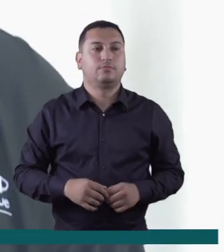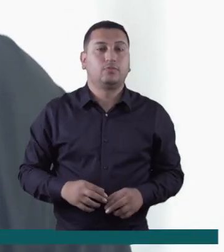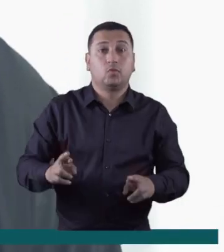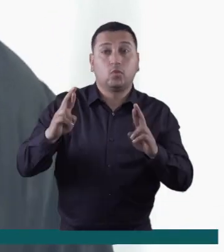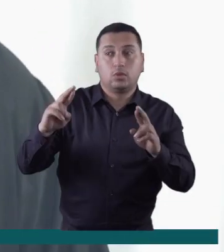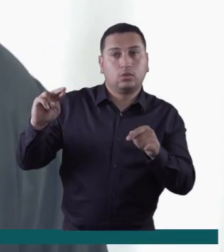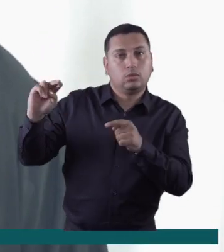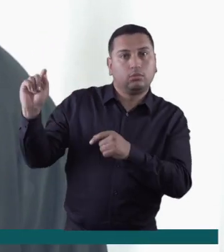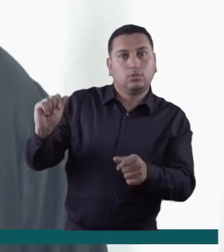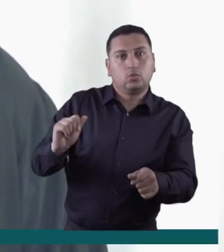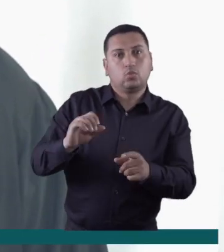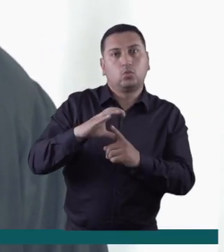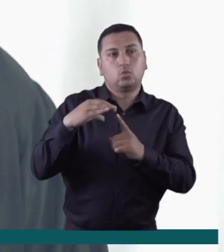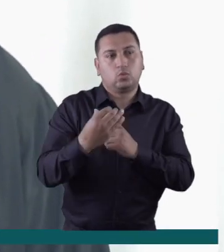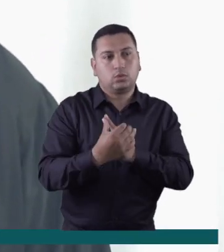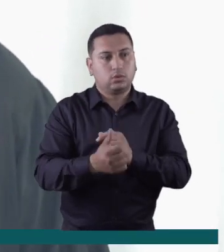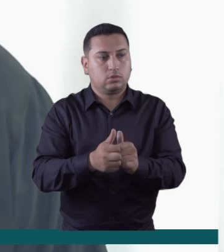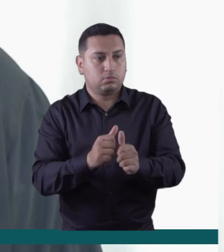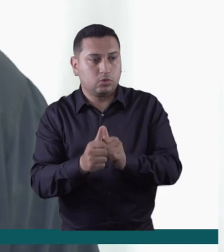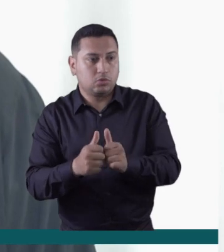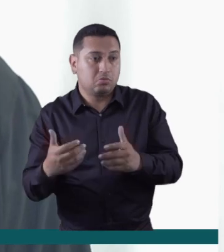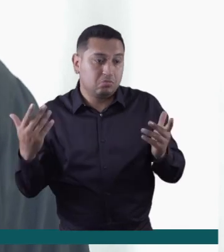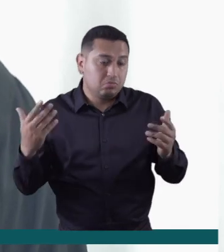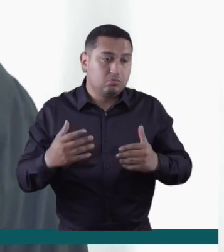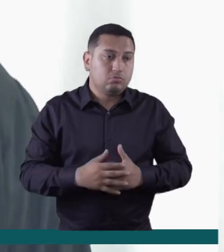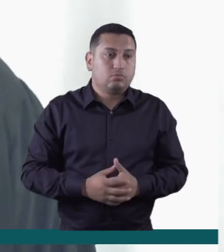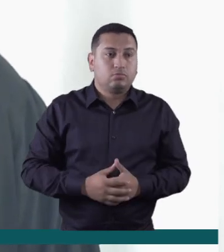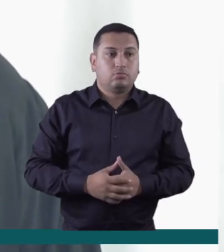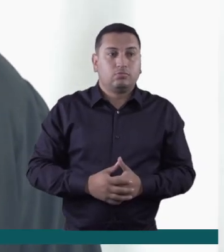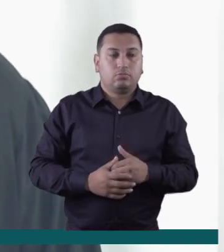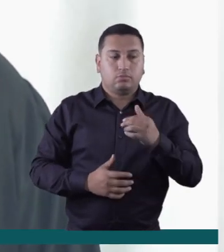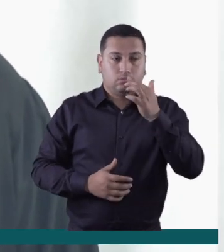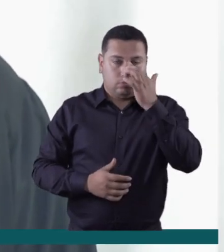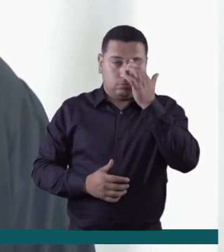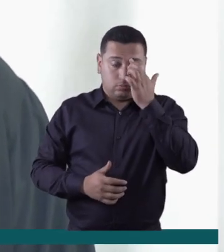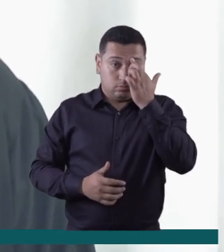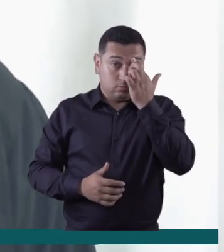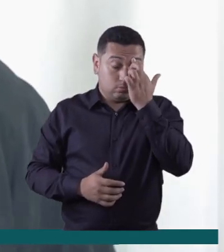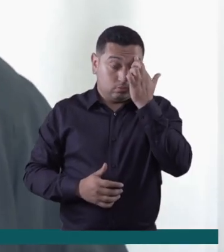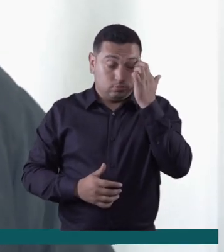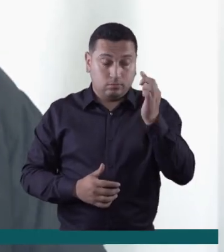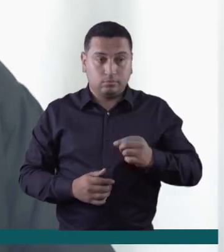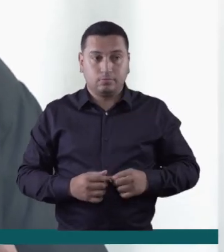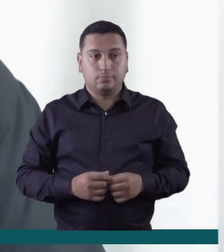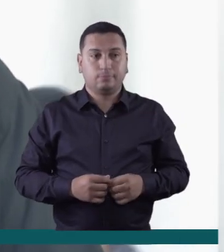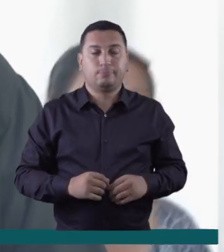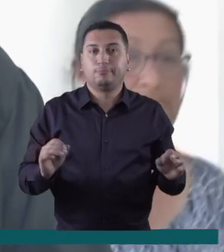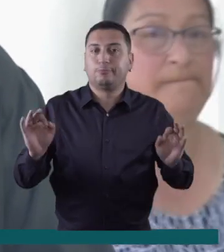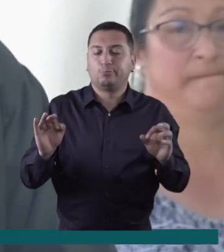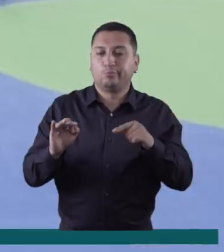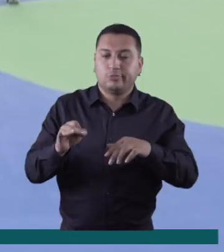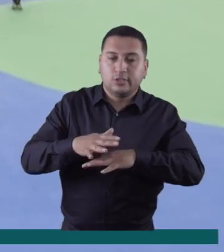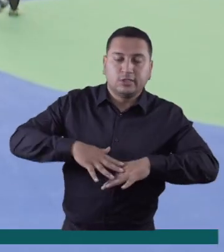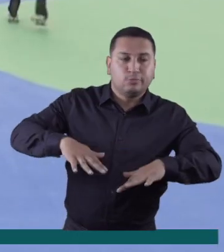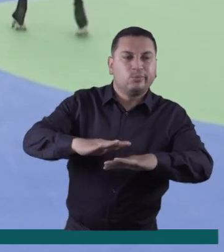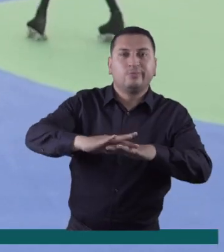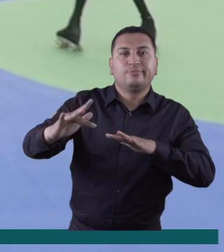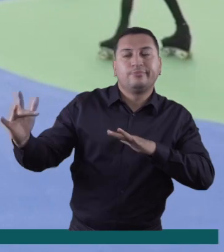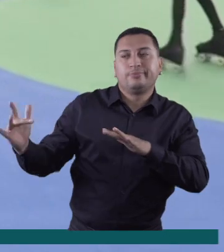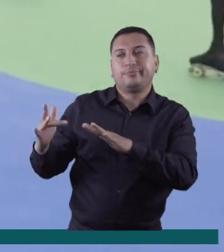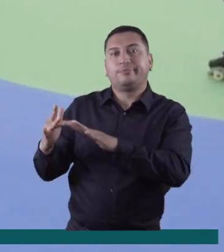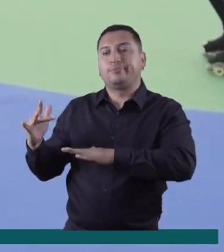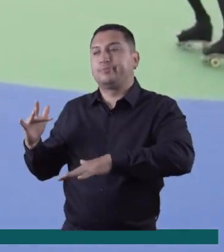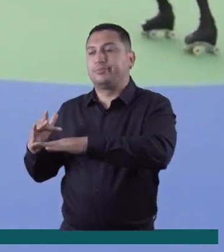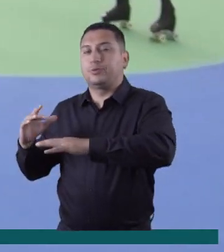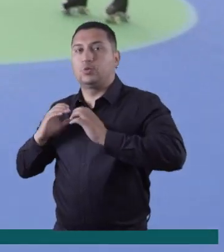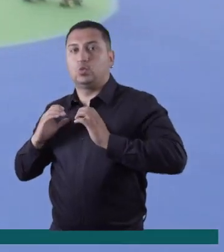gustaría que se pudieran invertir sobre todo en cultura y deporte, que se pudiera generar un espacio como apto